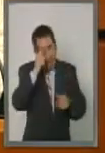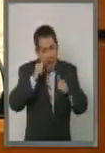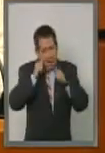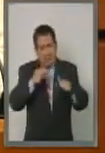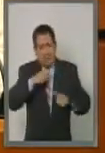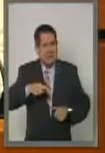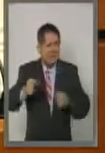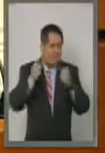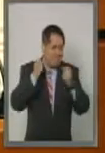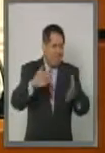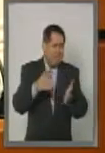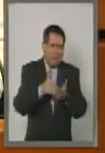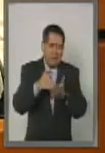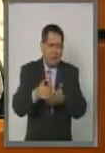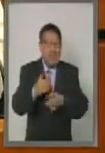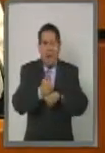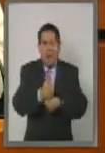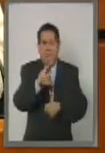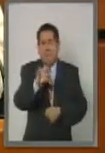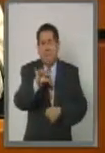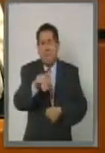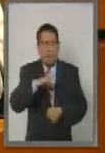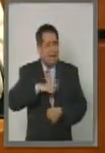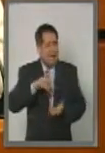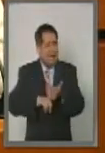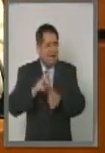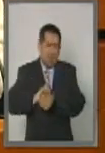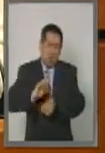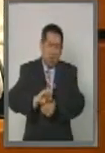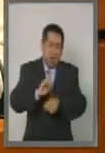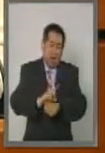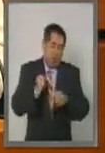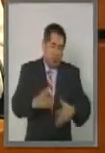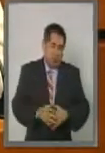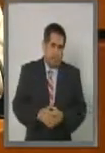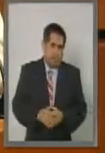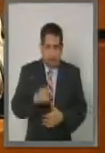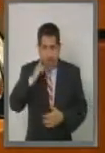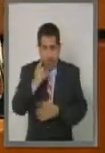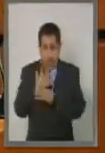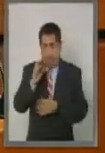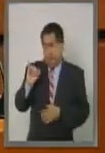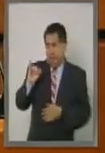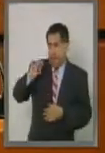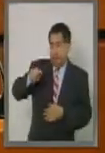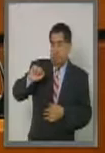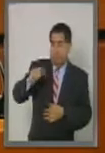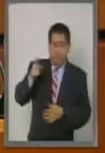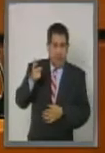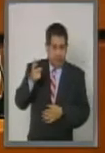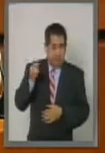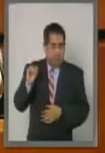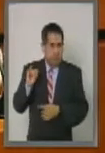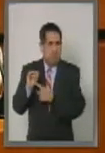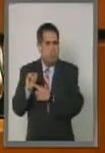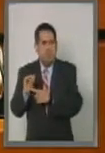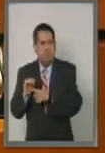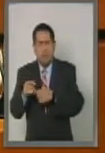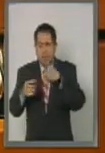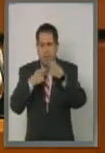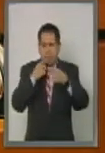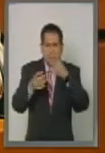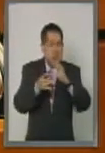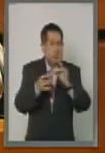que se registran diariamente en nuestro país. De acuerdo al Inegi y a la Encuesta Nacional de Victimización y